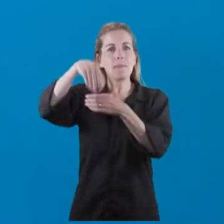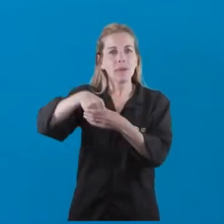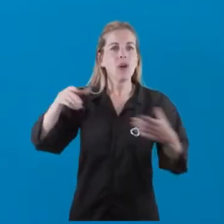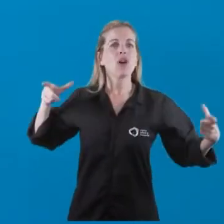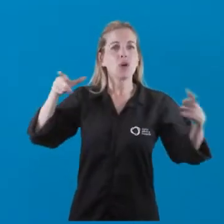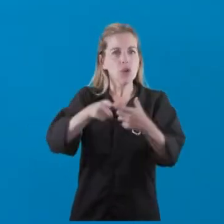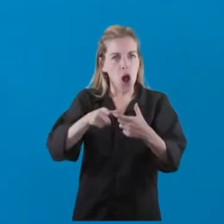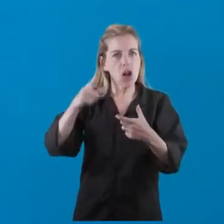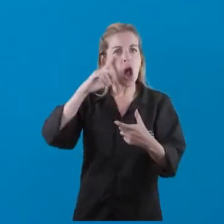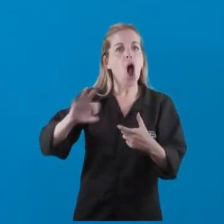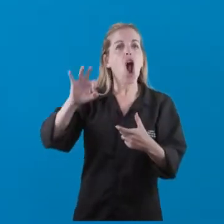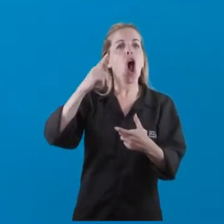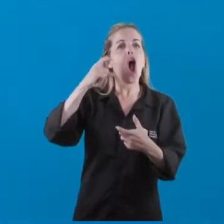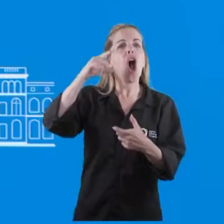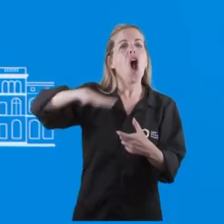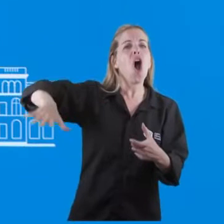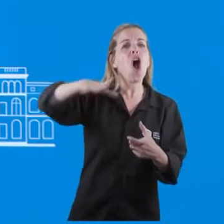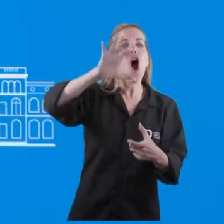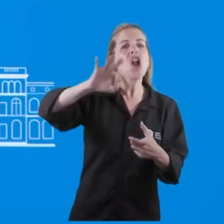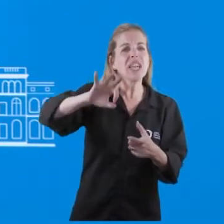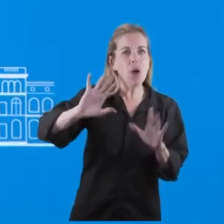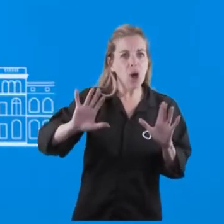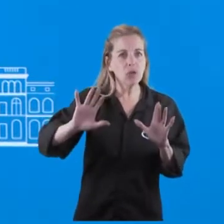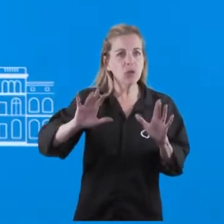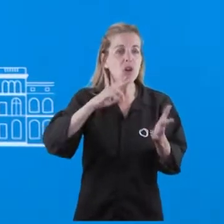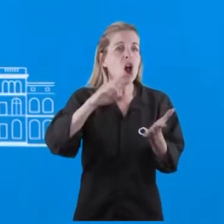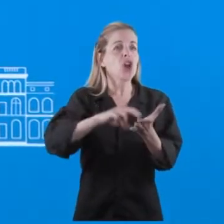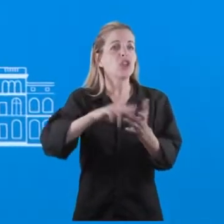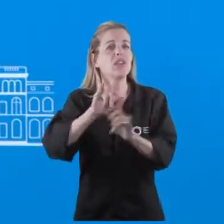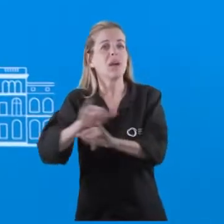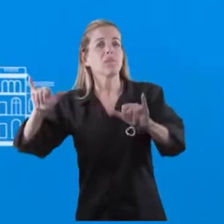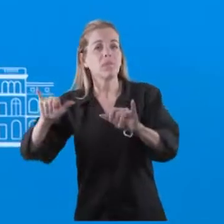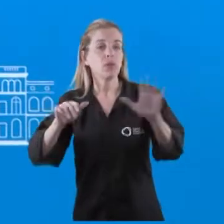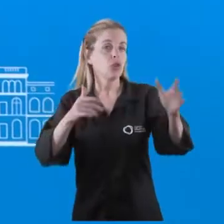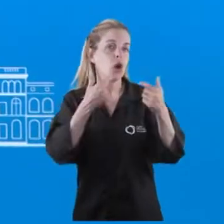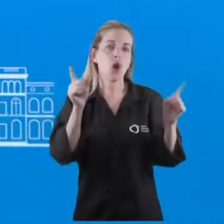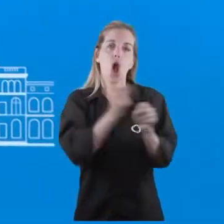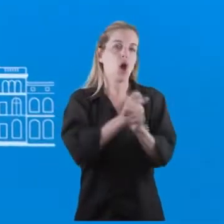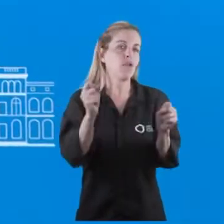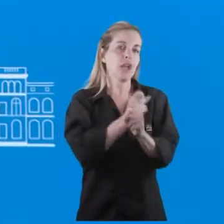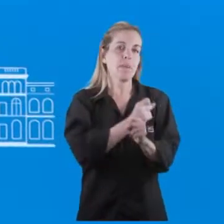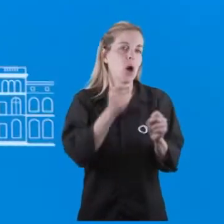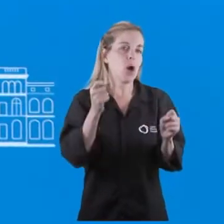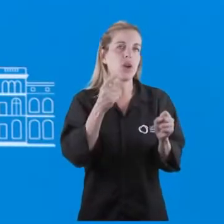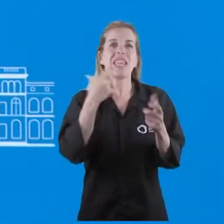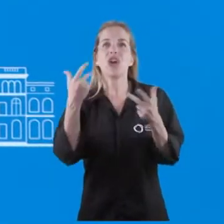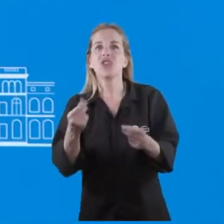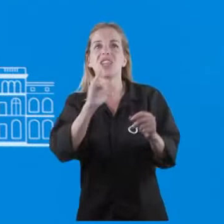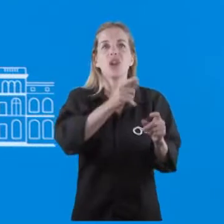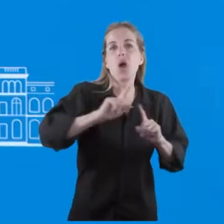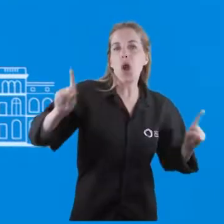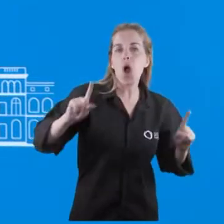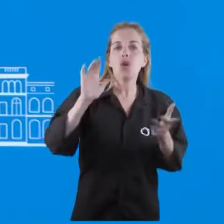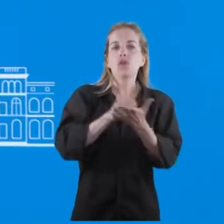Olivos tal como se publicó? Yo no confirmo ni desmiento reuniones del Presidente que tiene habitualmente, la cantidad de reuniones que tiene,